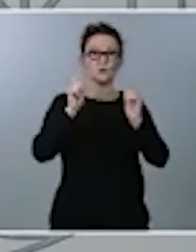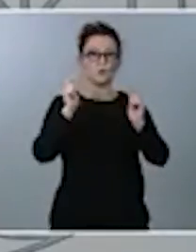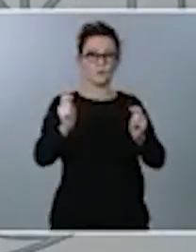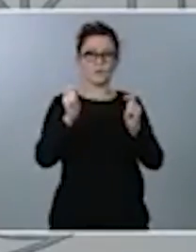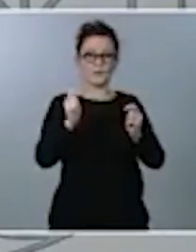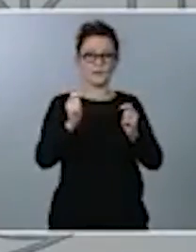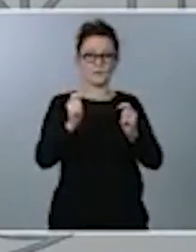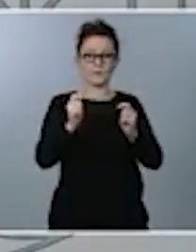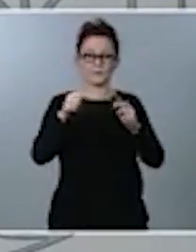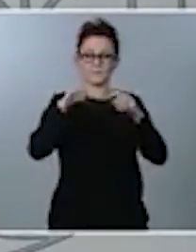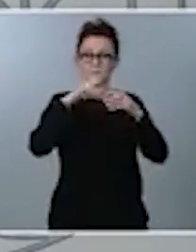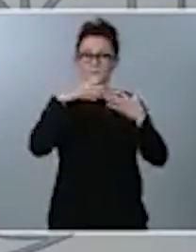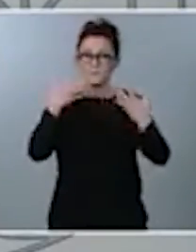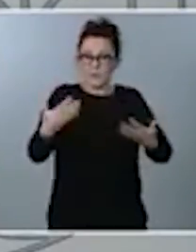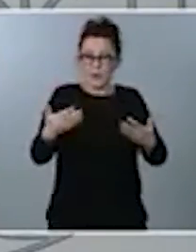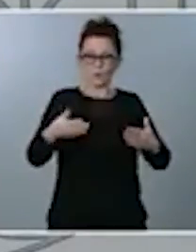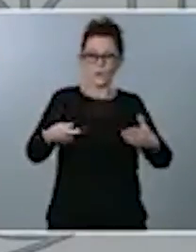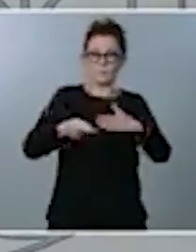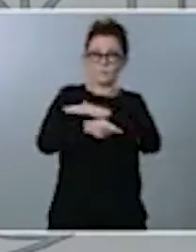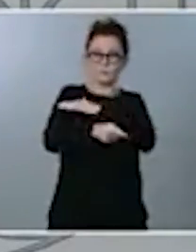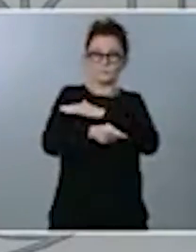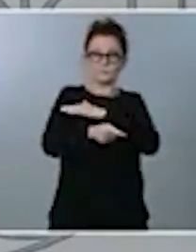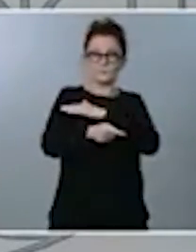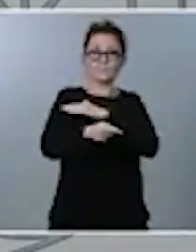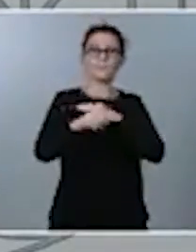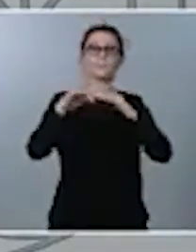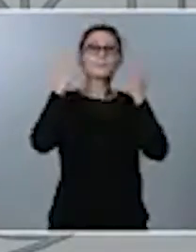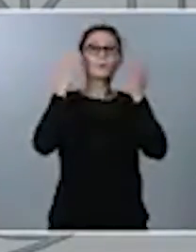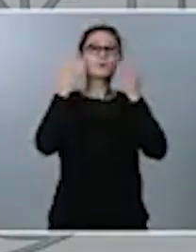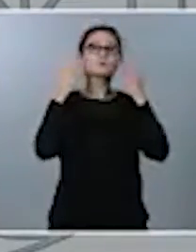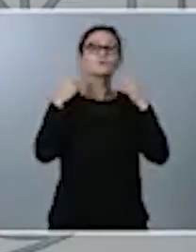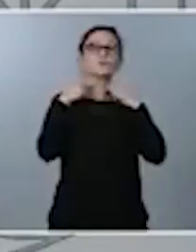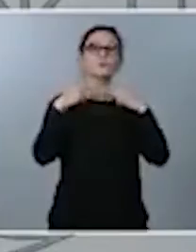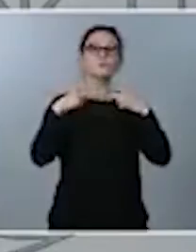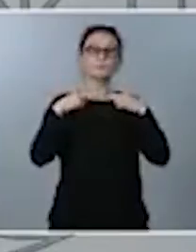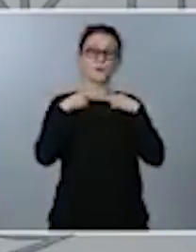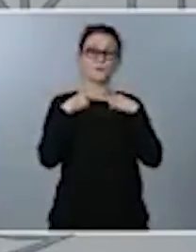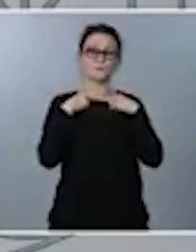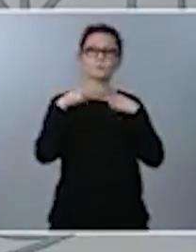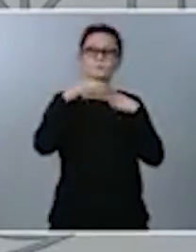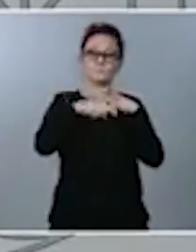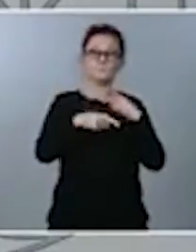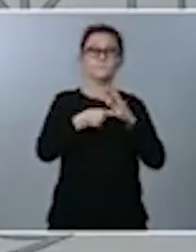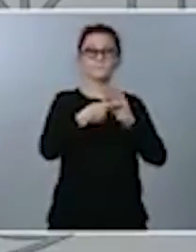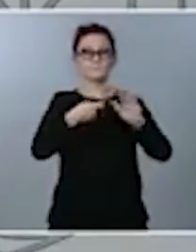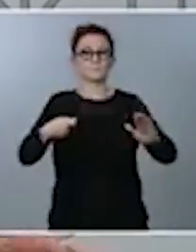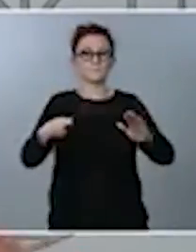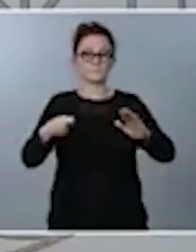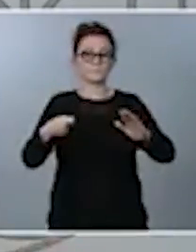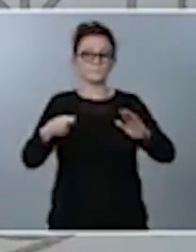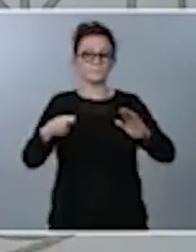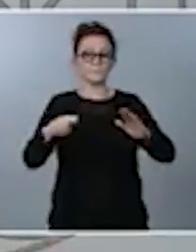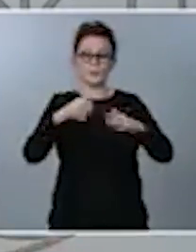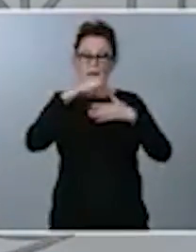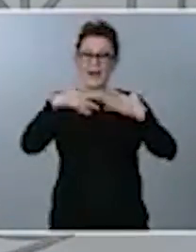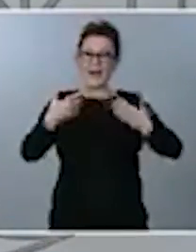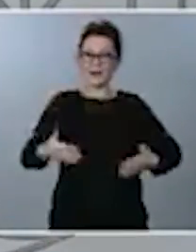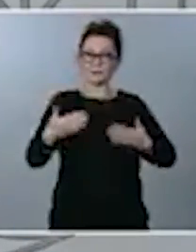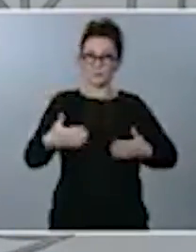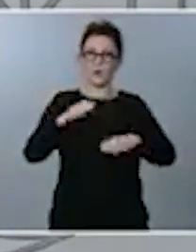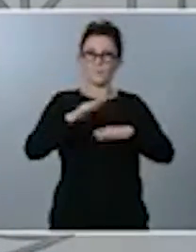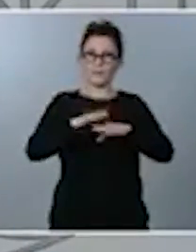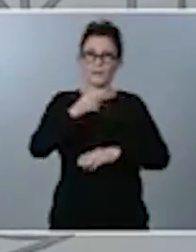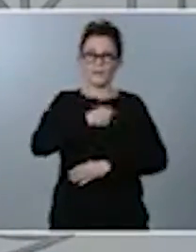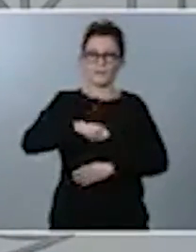en el día de hoy al Congreso de los Diputados, en él se suprime la vigencia actual para todo el país de la